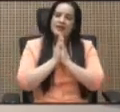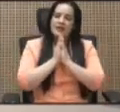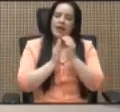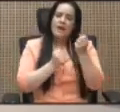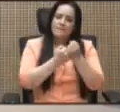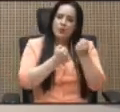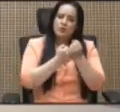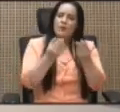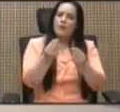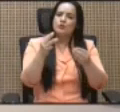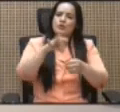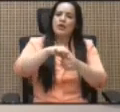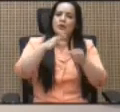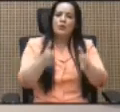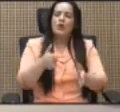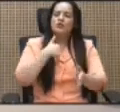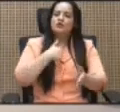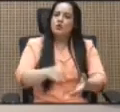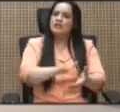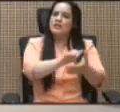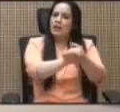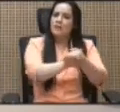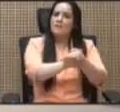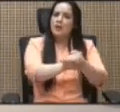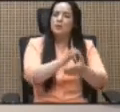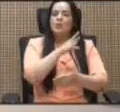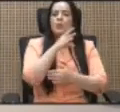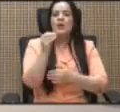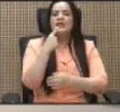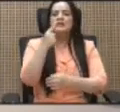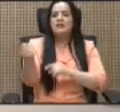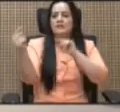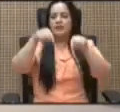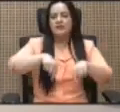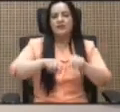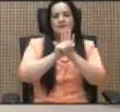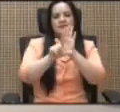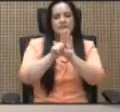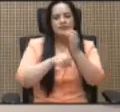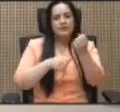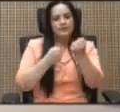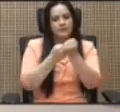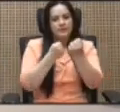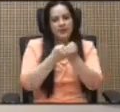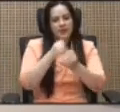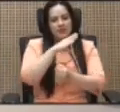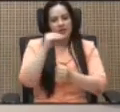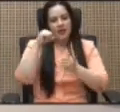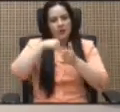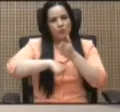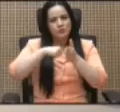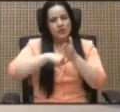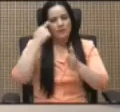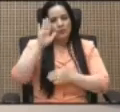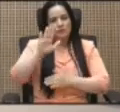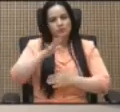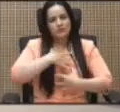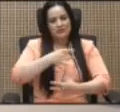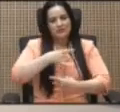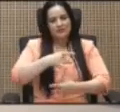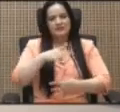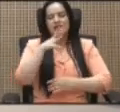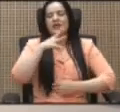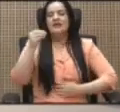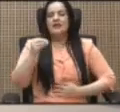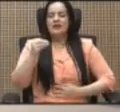les di la mano y les dije que iba a venir también a esta Asamblea Legislativa a apoyarlos y a luchar por sus intereses. Y desde